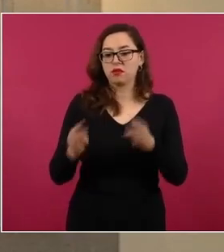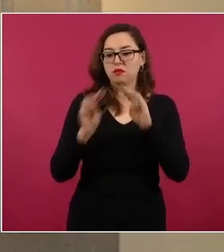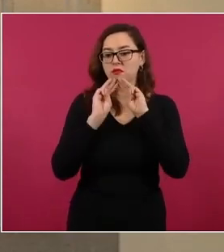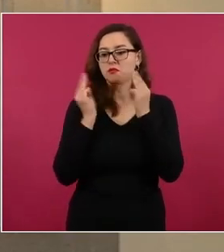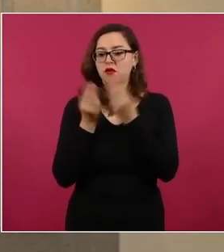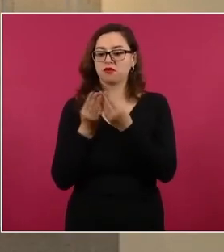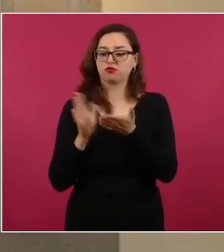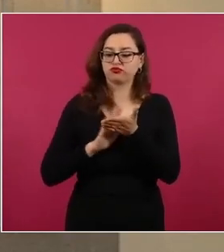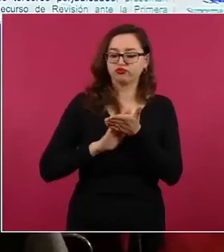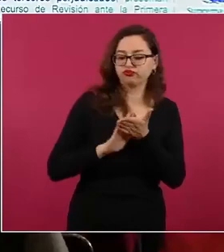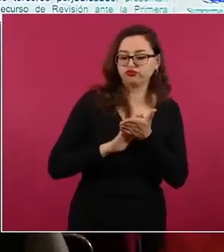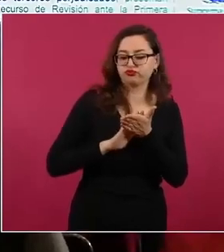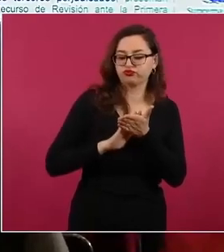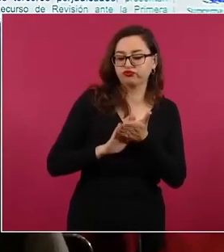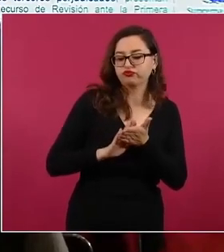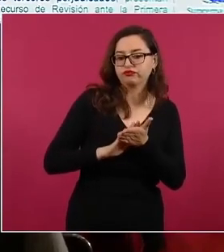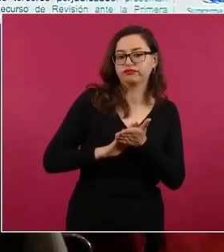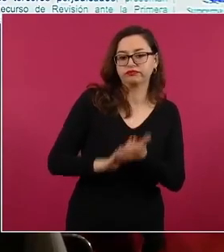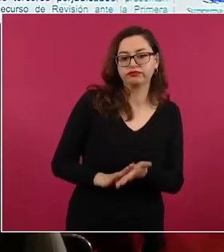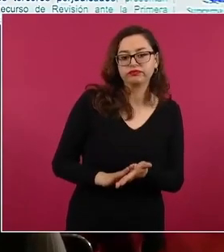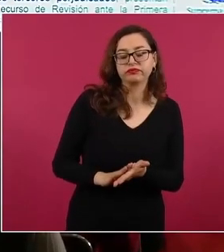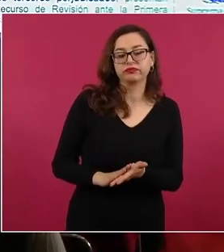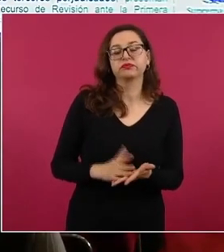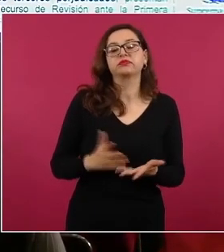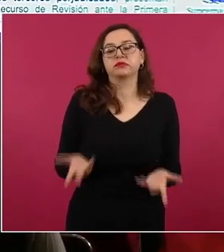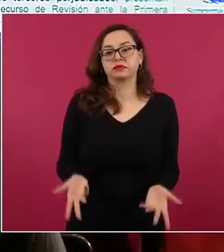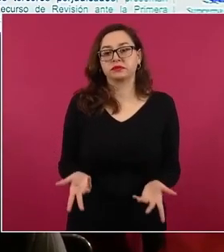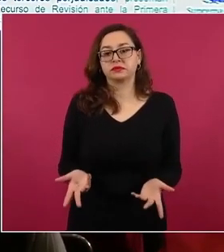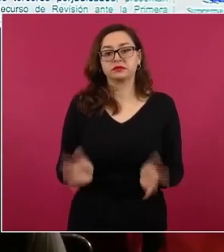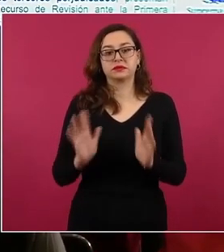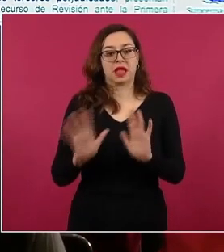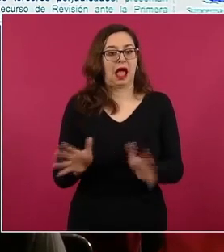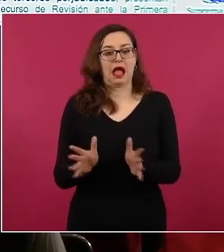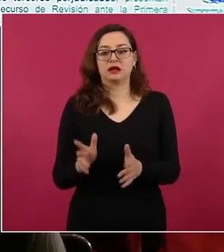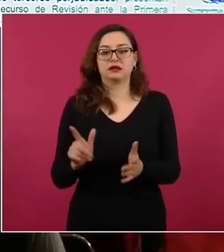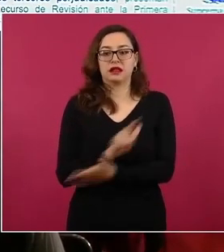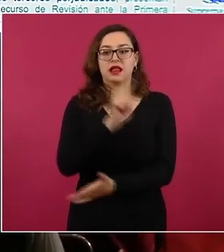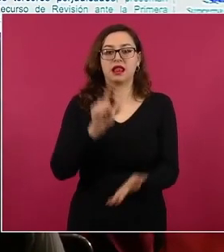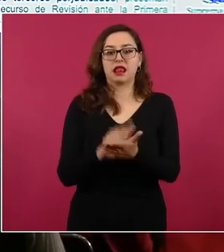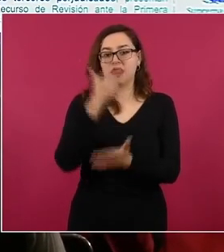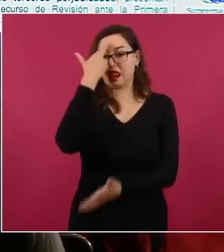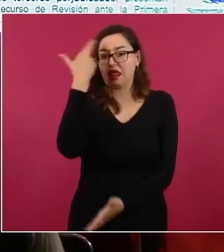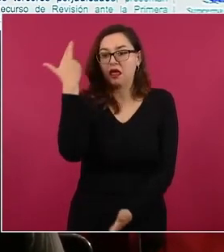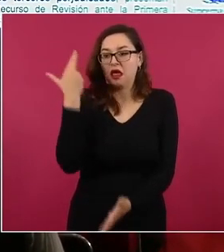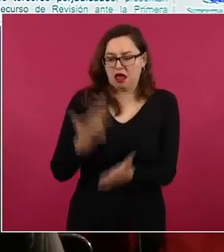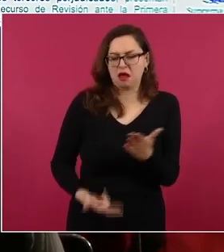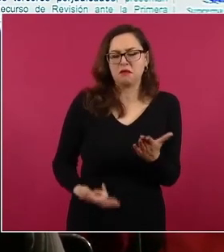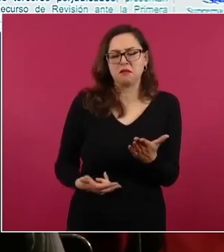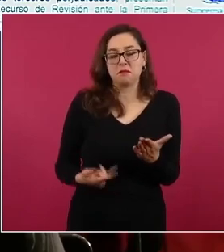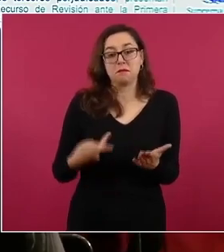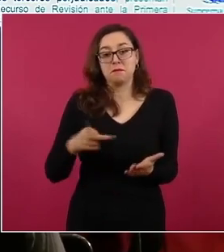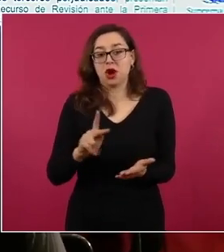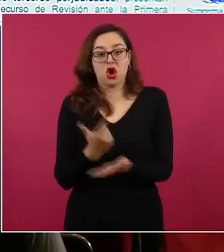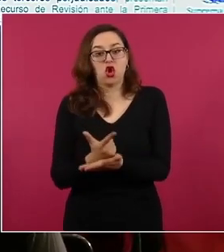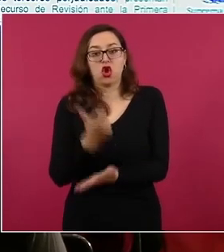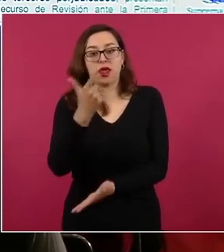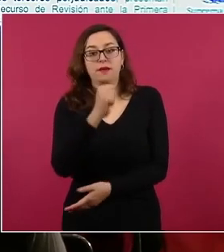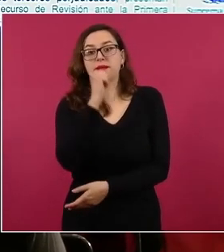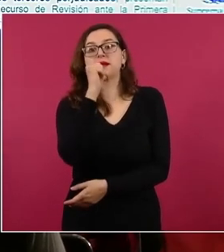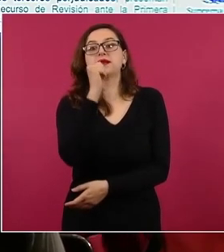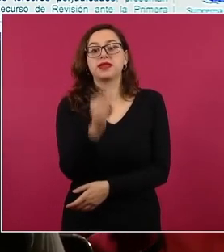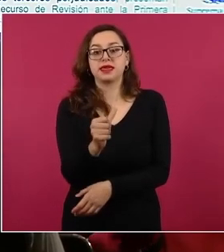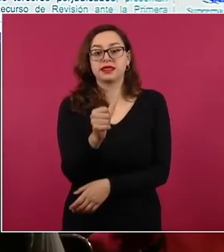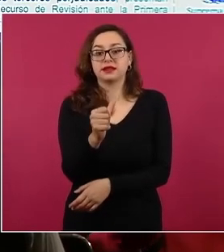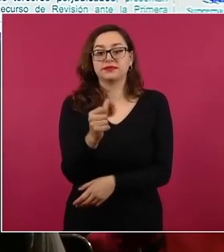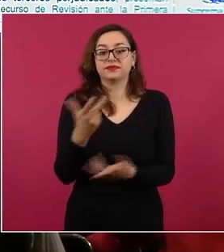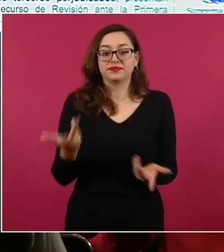Frente a esta resolución promueve luego un amparo y el amparo sobre C,